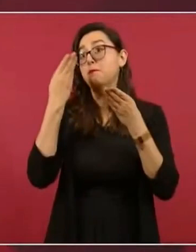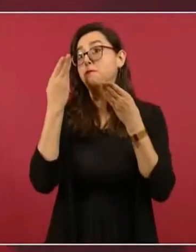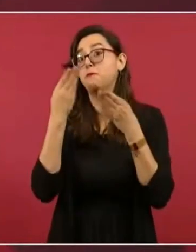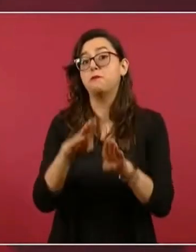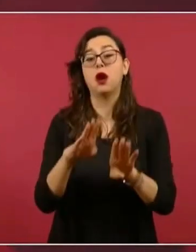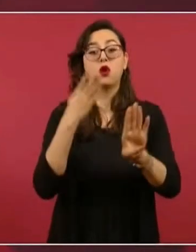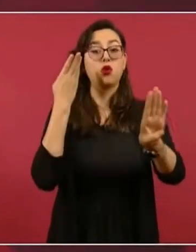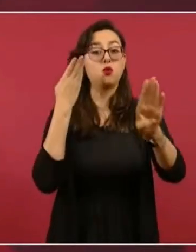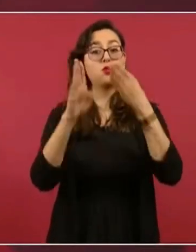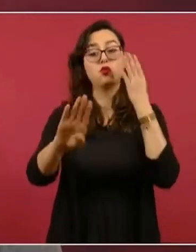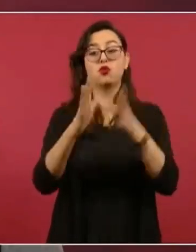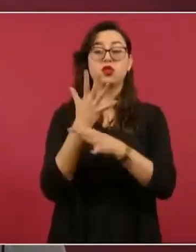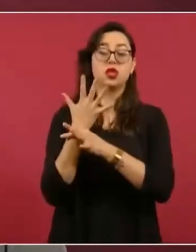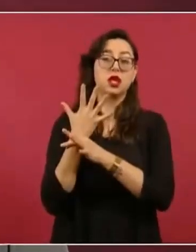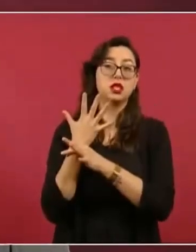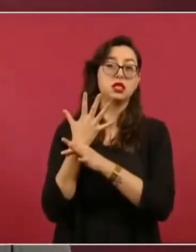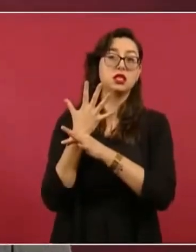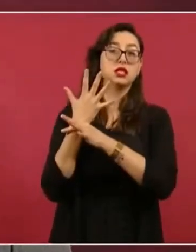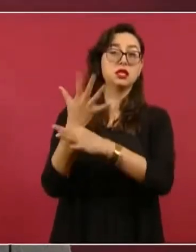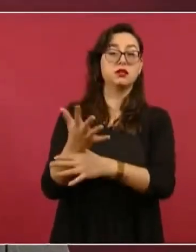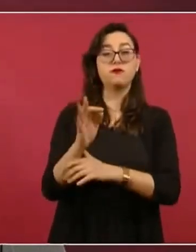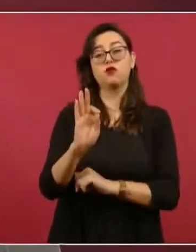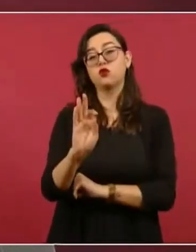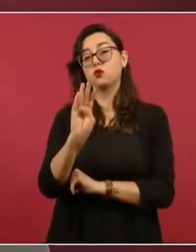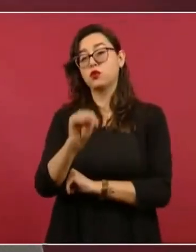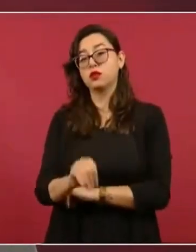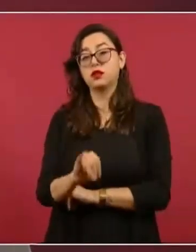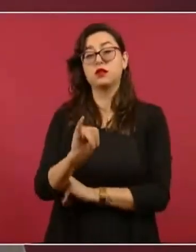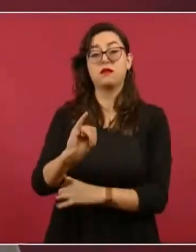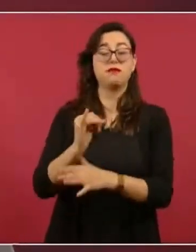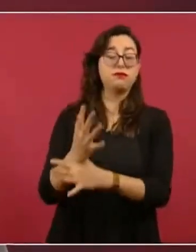ya lo dijo el Fondo Monetario Internacional, ¿no?